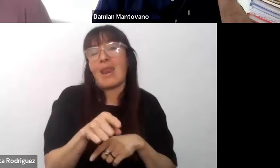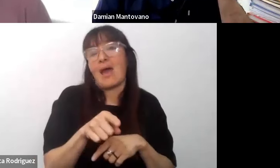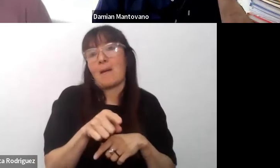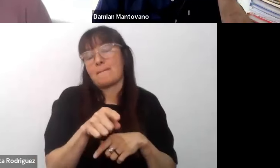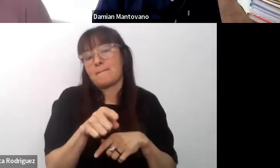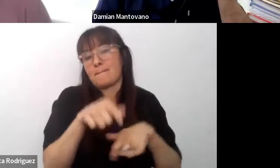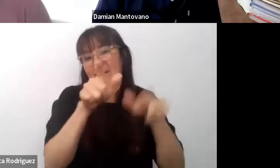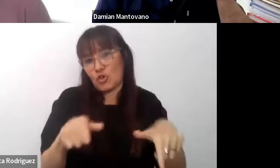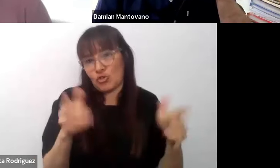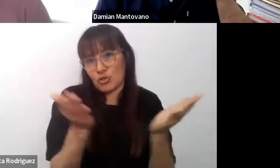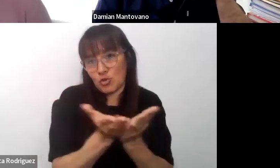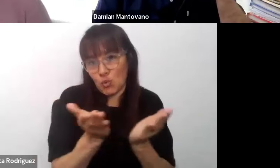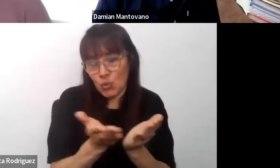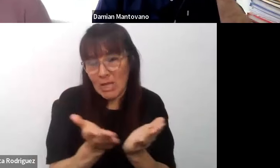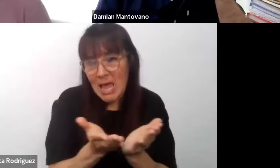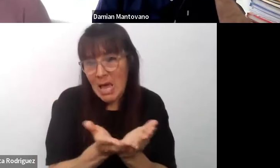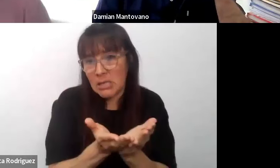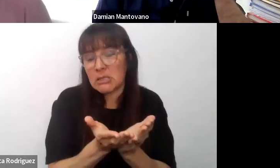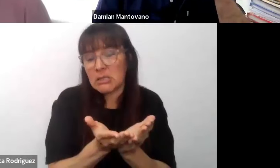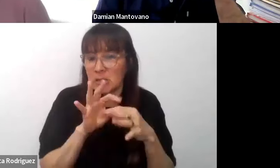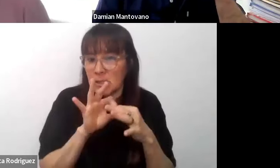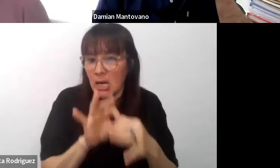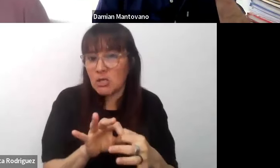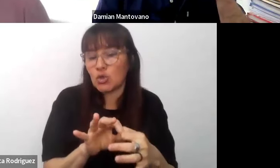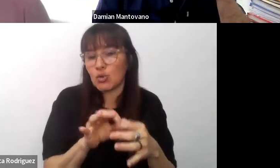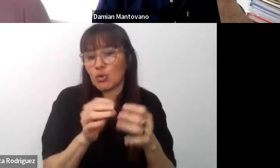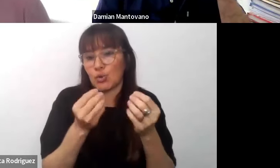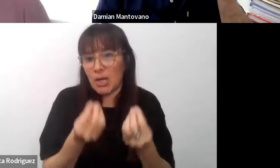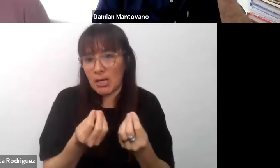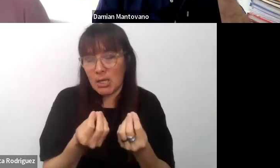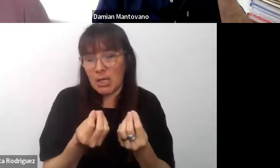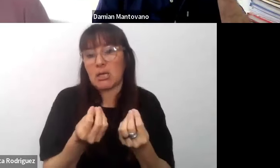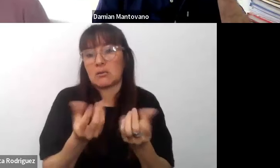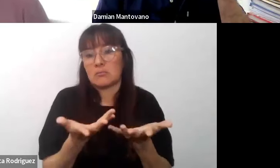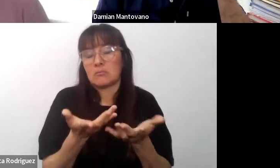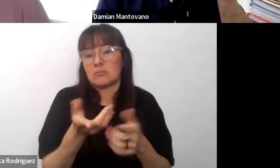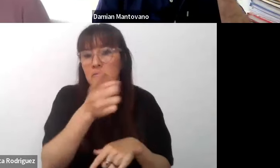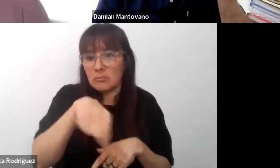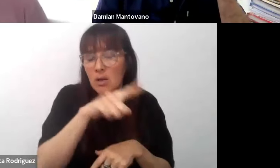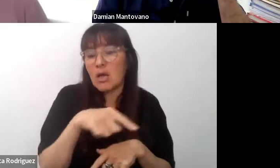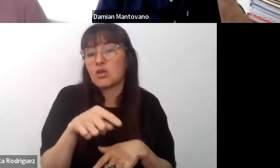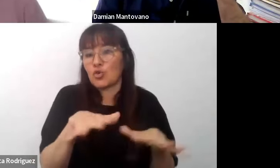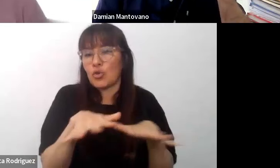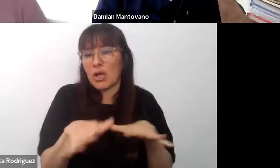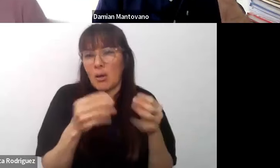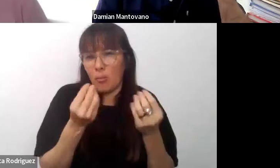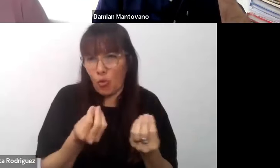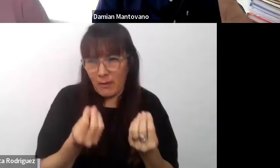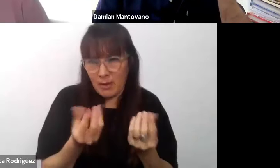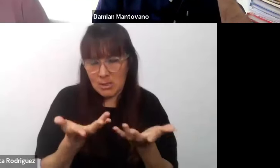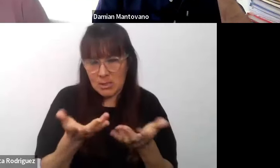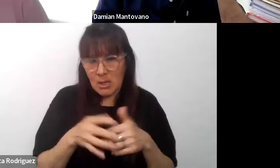qué es lo que o qué pueden hacer todo lo que nosotros llamamos la